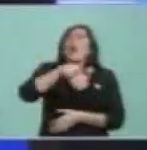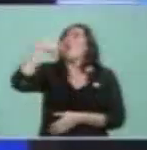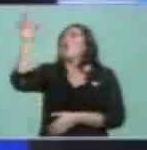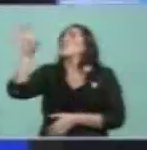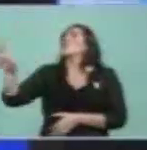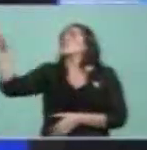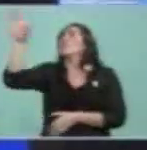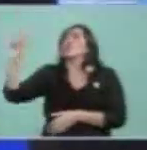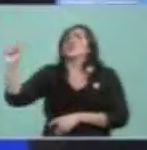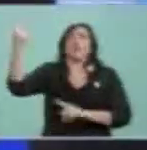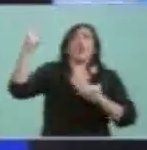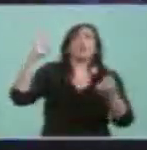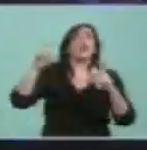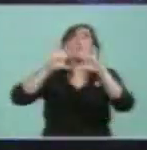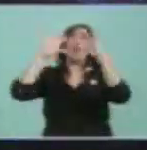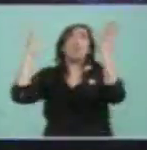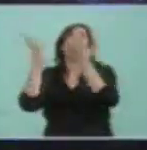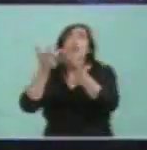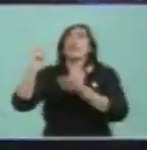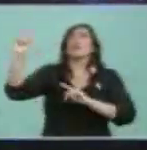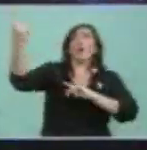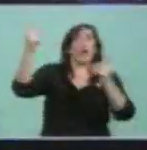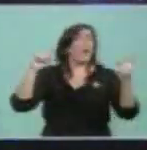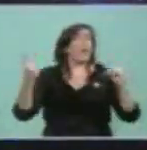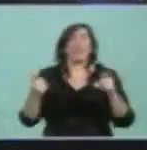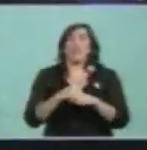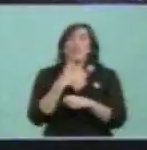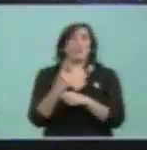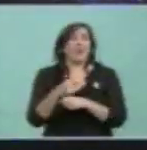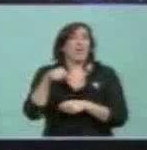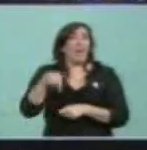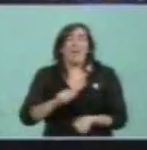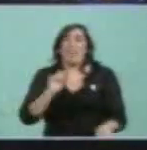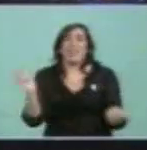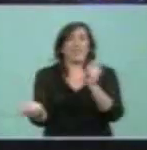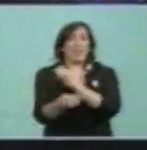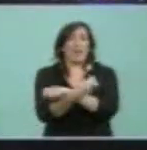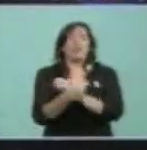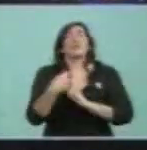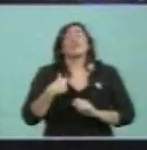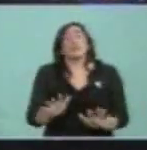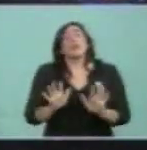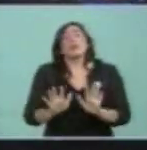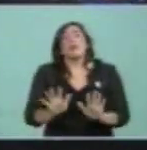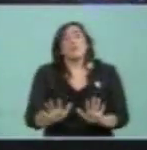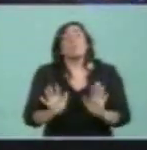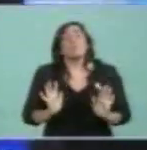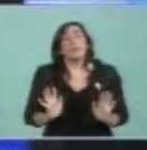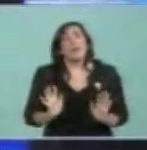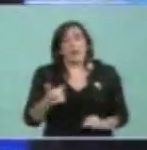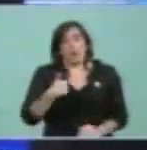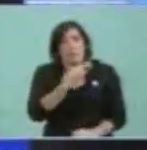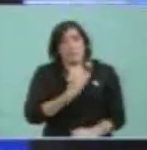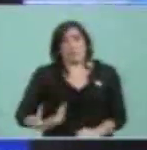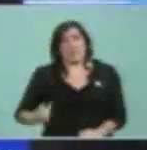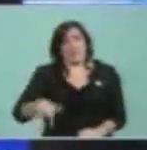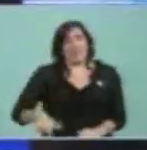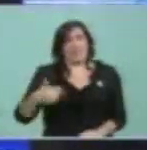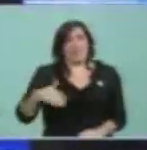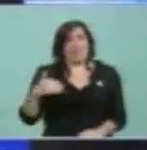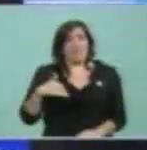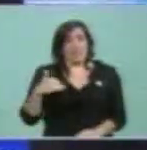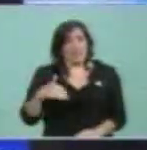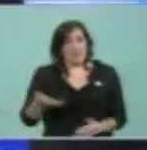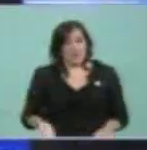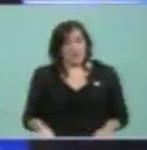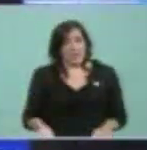cada uno puede en el mundo. Han cambiado definitivamente los actores. Yo espero, como Presidenta de la República Argentina,